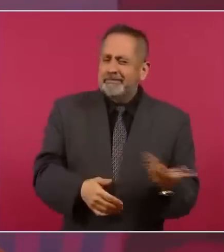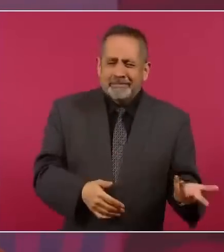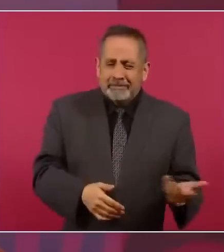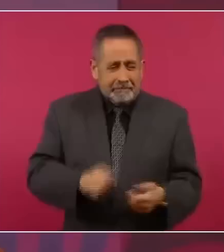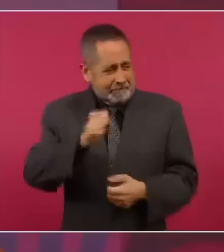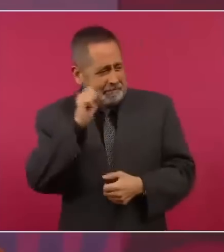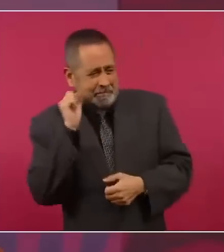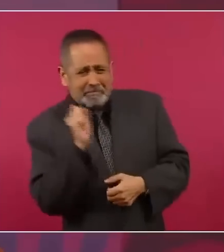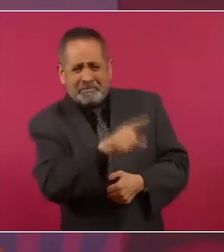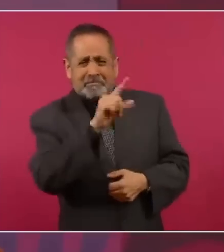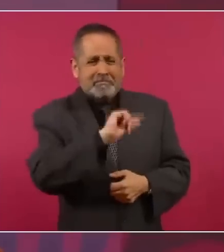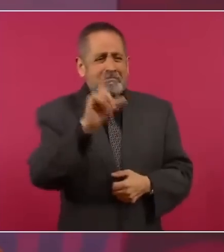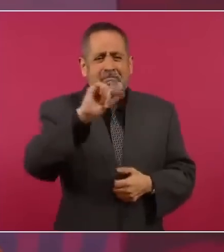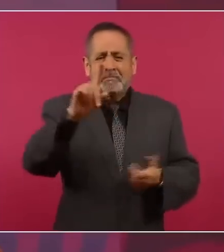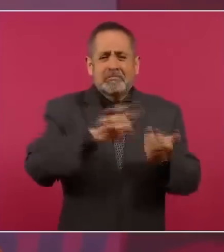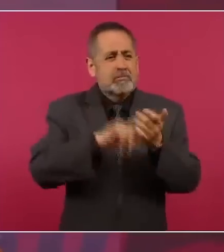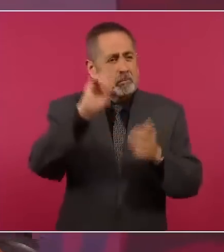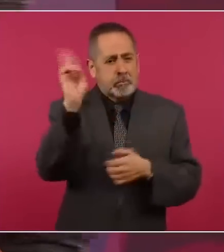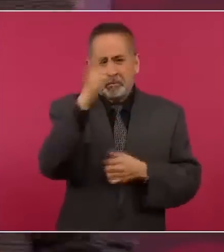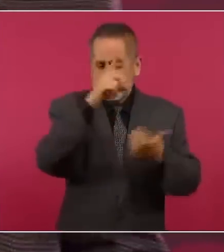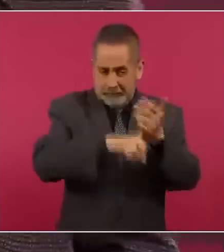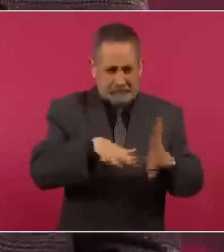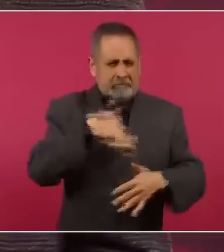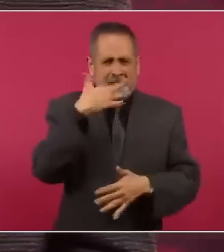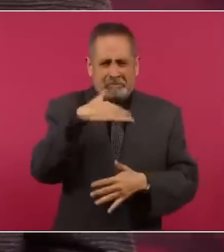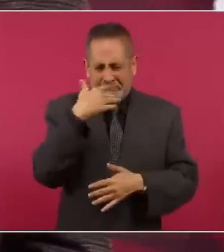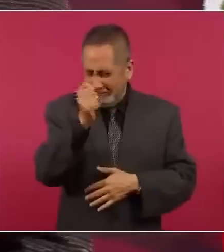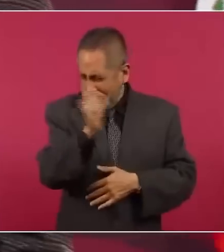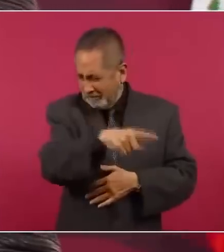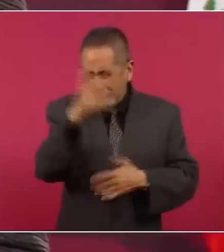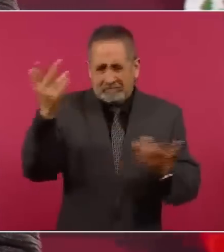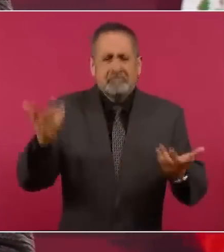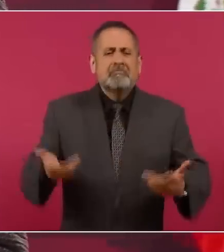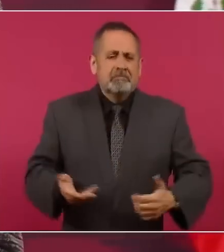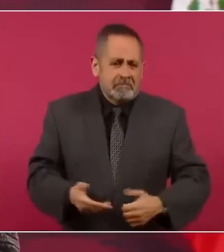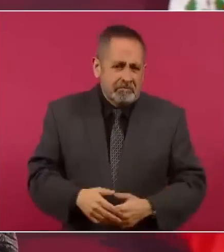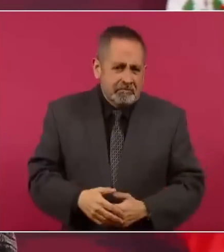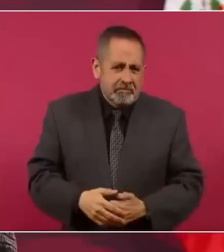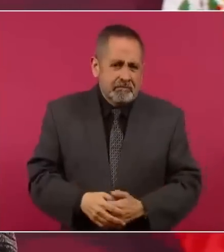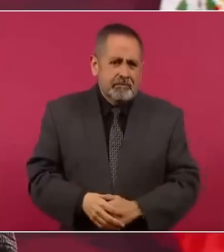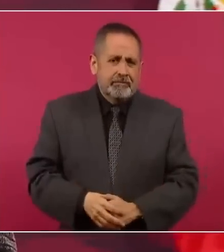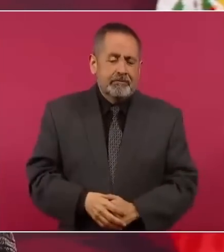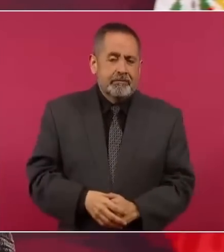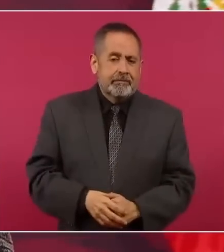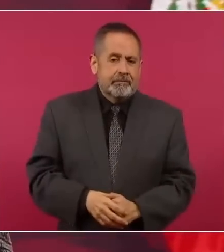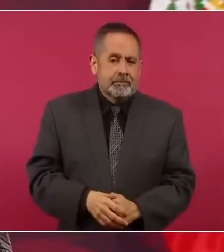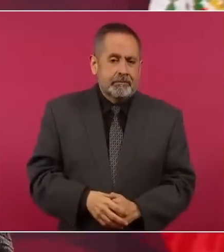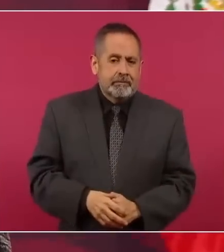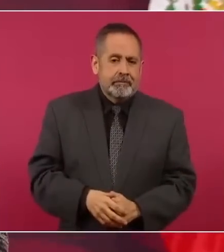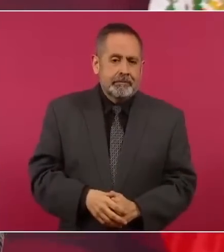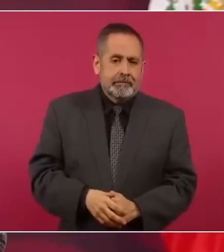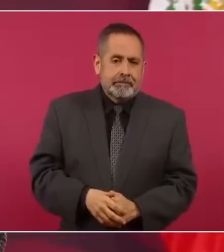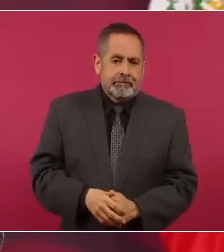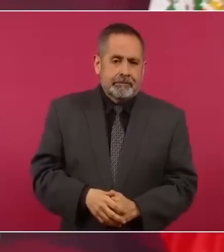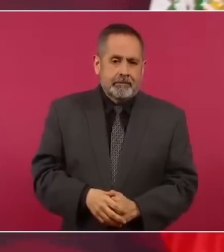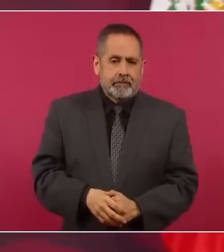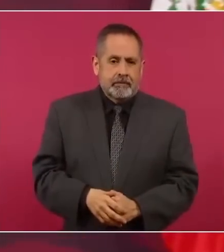autoridades de la UNAM y